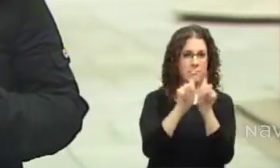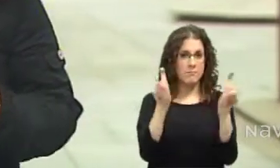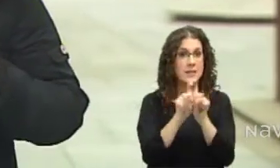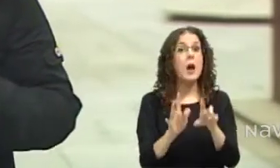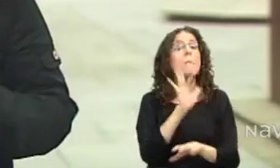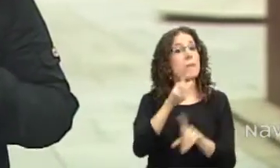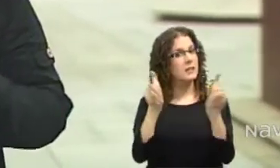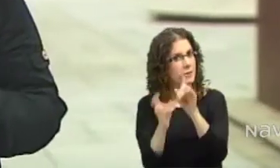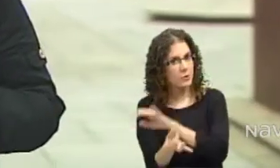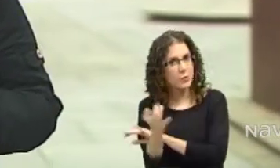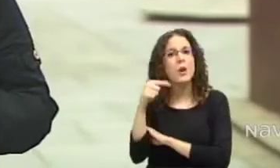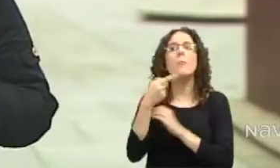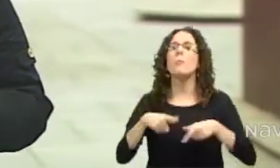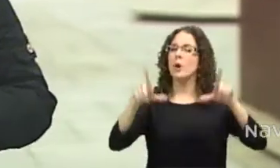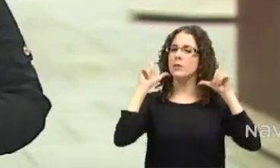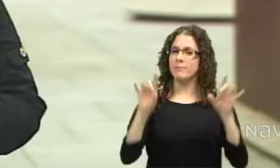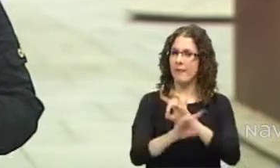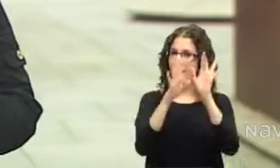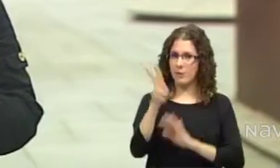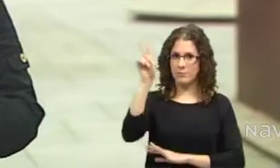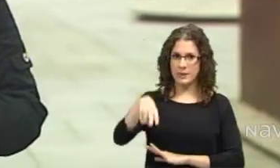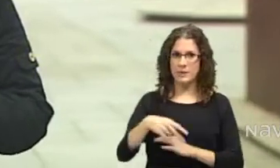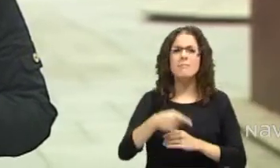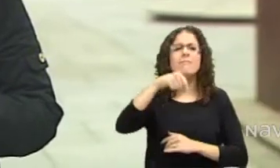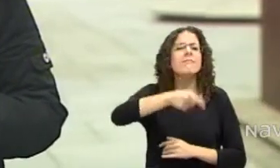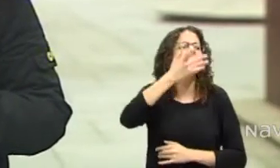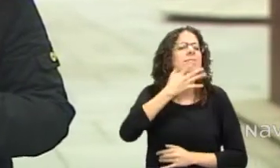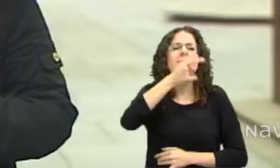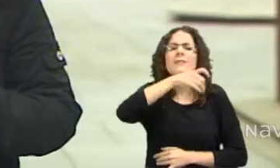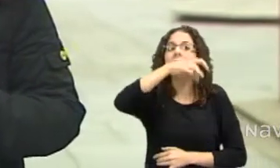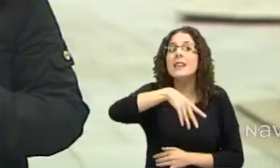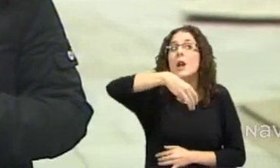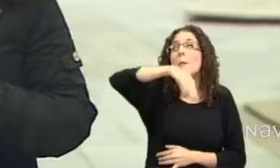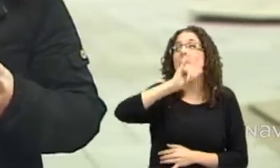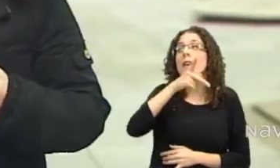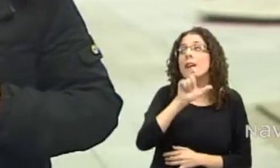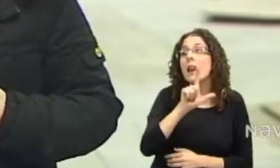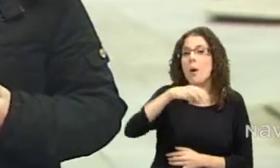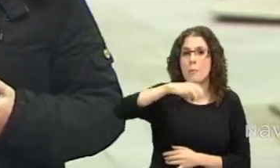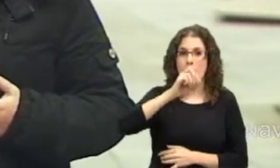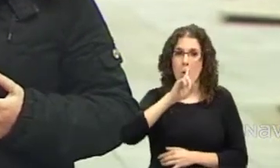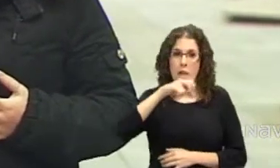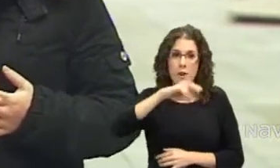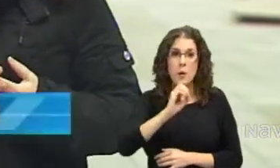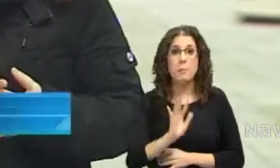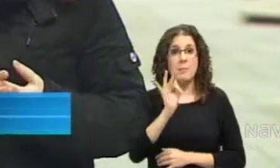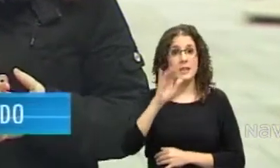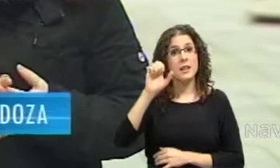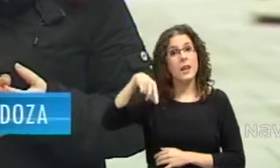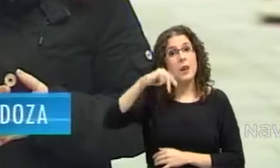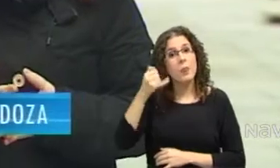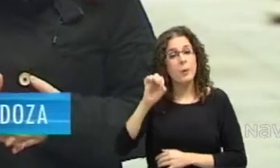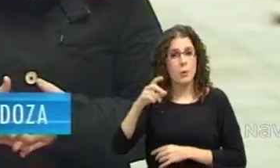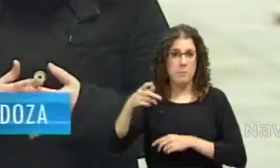emprendimiento son protagonistas. Hoy conoceremos a Miquel Moreno y Enzo Mecánicos. Además, hablaremos con el decano del Colegio